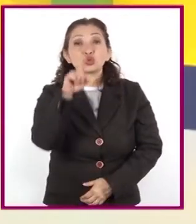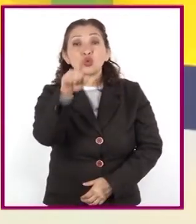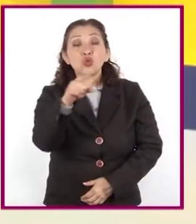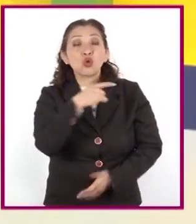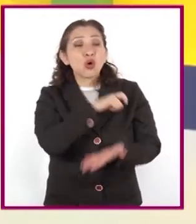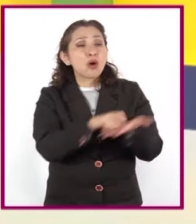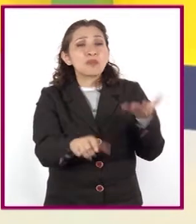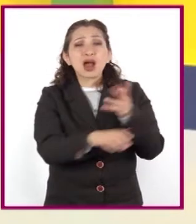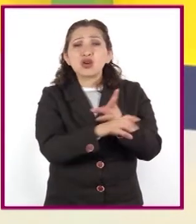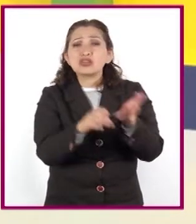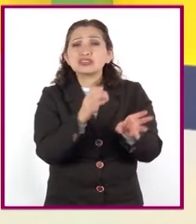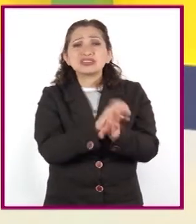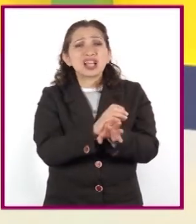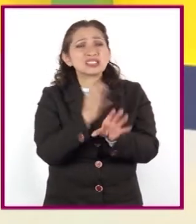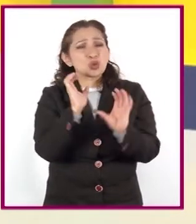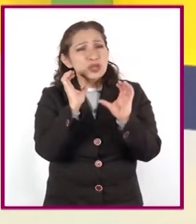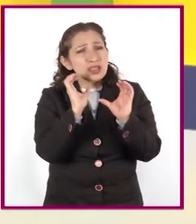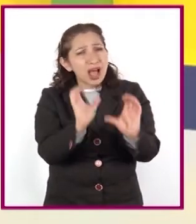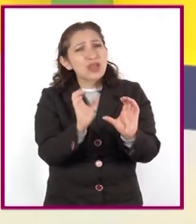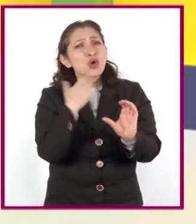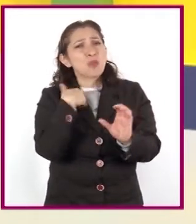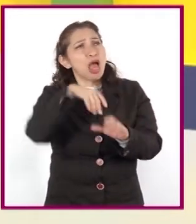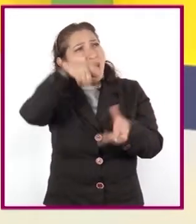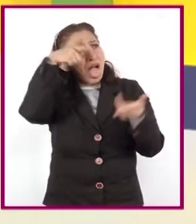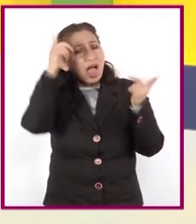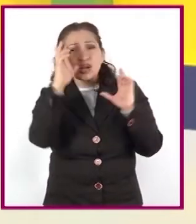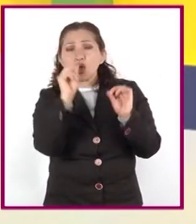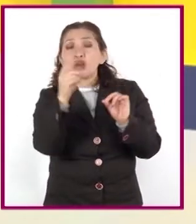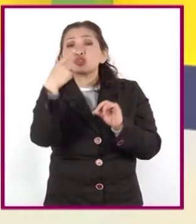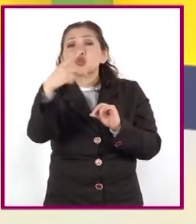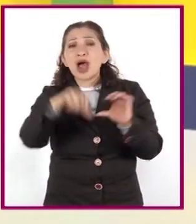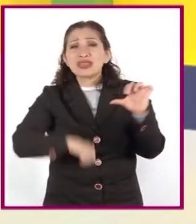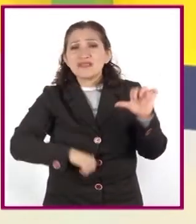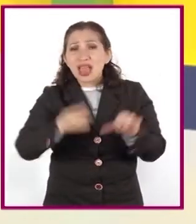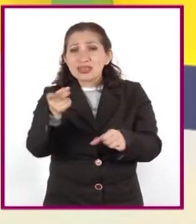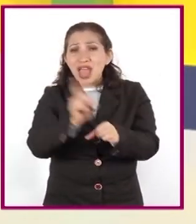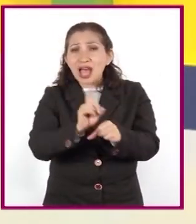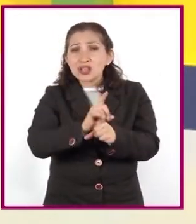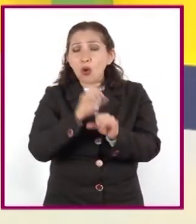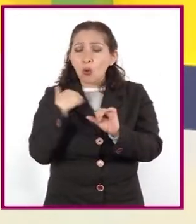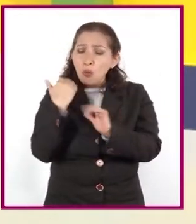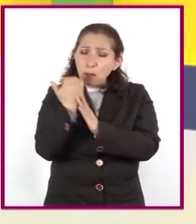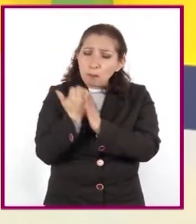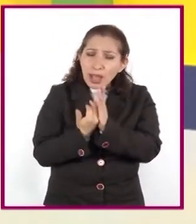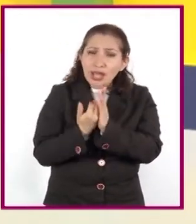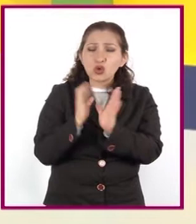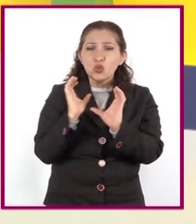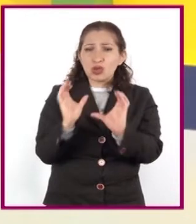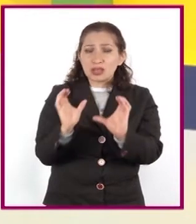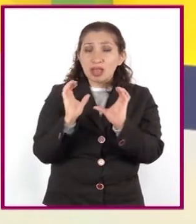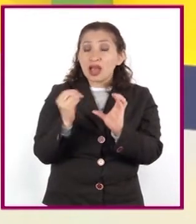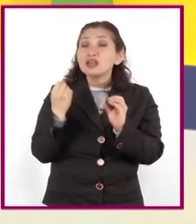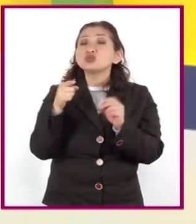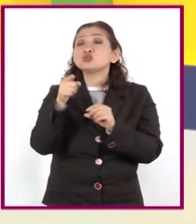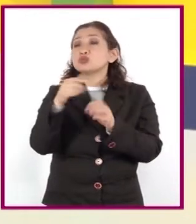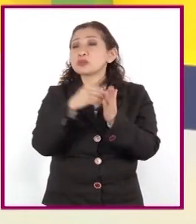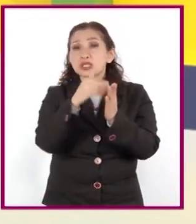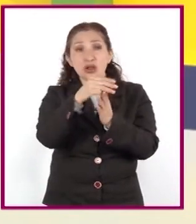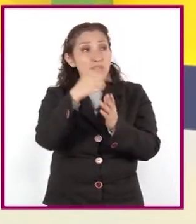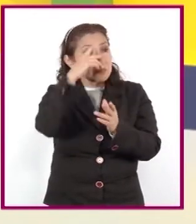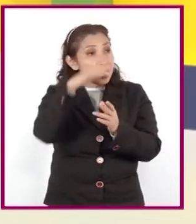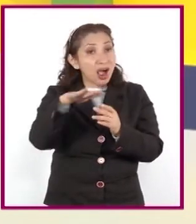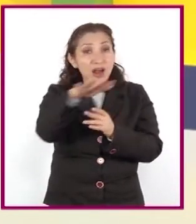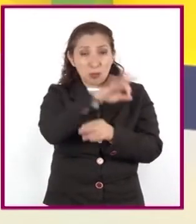responsablemente. Piensen en sus actividades diarias y cómo pueden reducir su impacto. Millones de mexicanos podemos